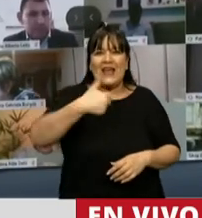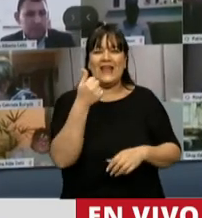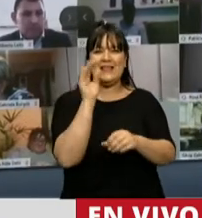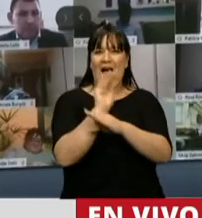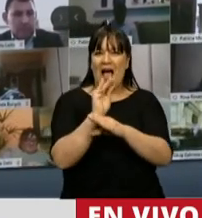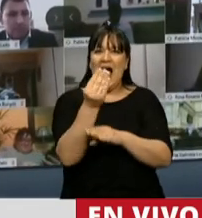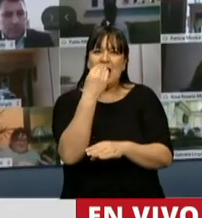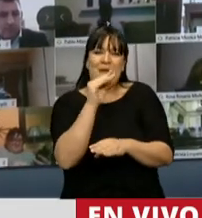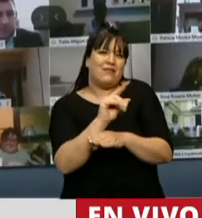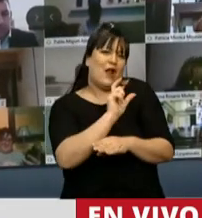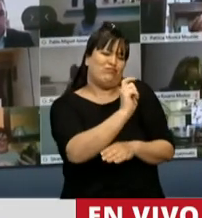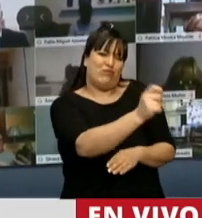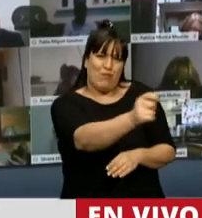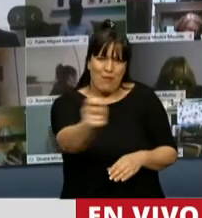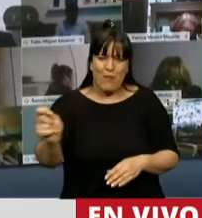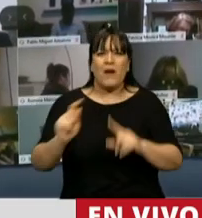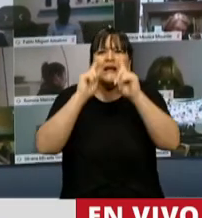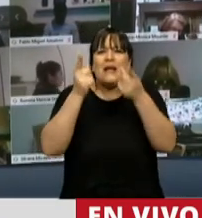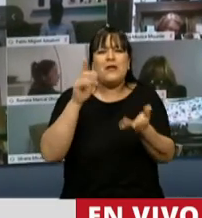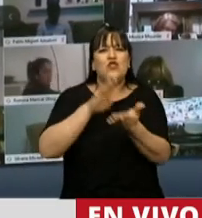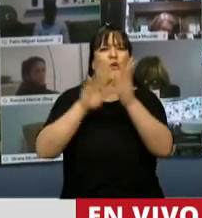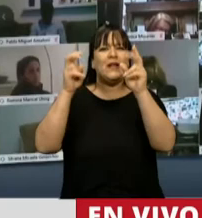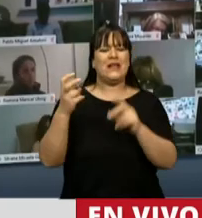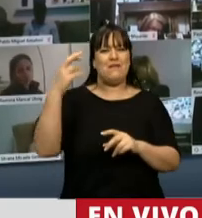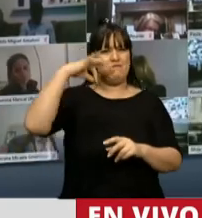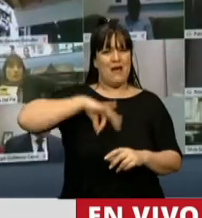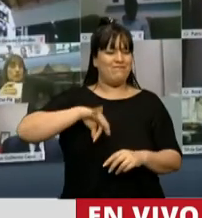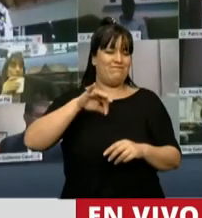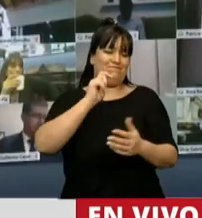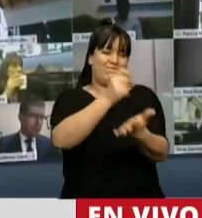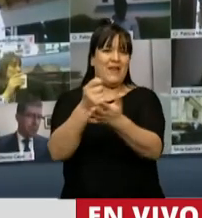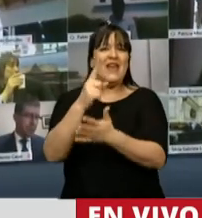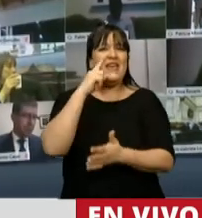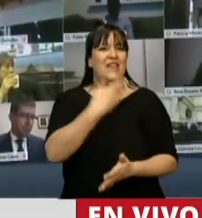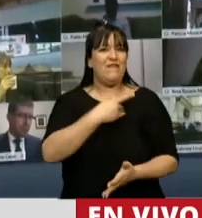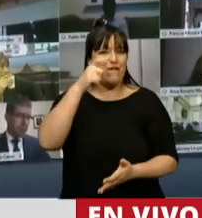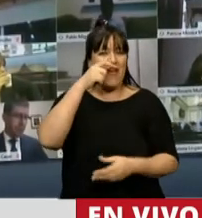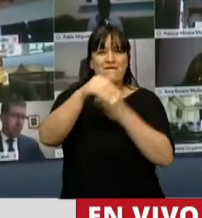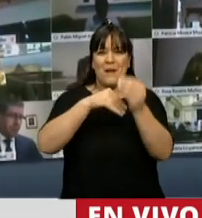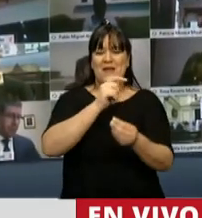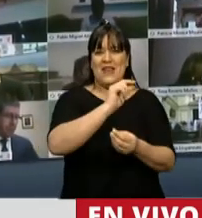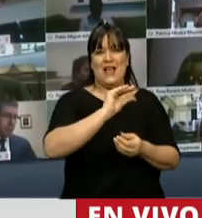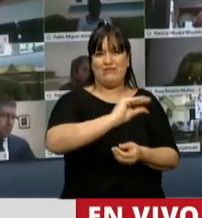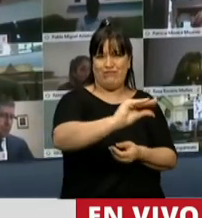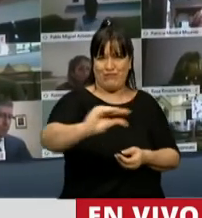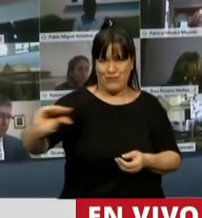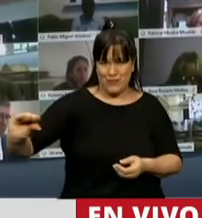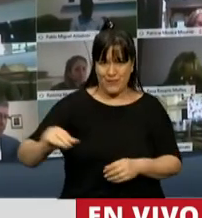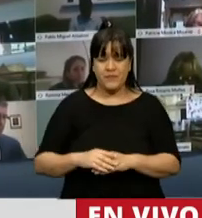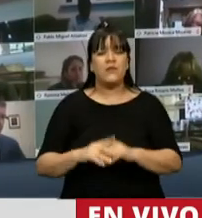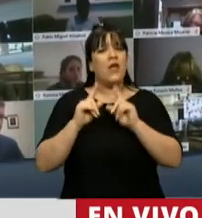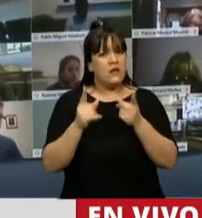la incorporación a todo lo que tiene que ver con el IFE de casi 9 millones de familias. Por supuesto también que